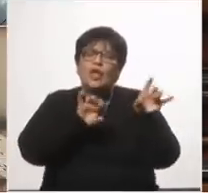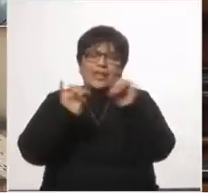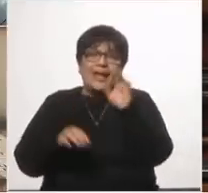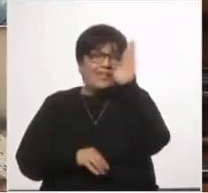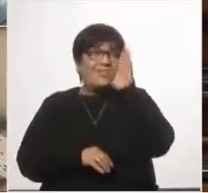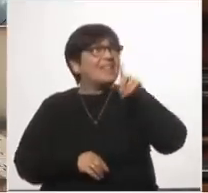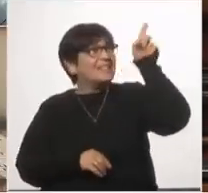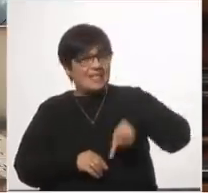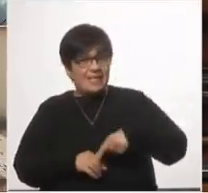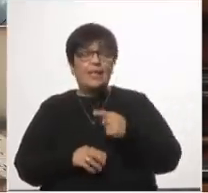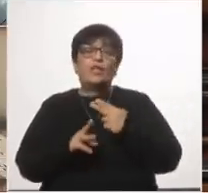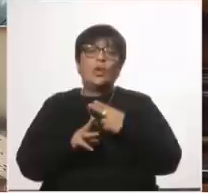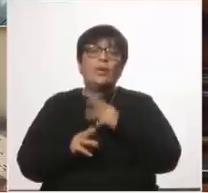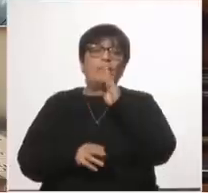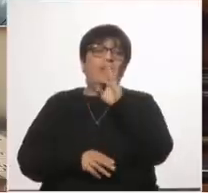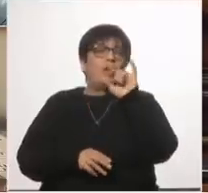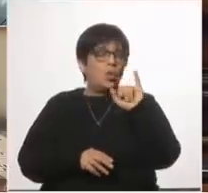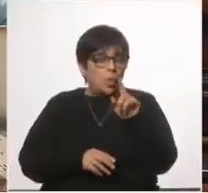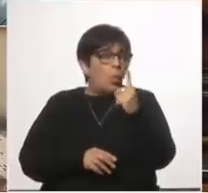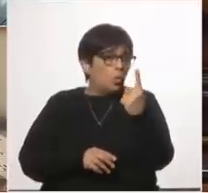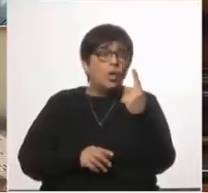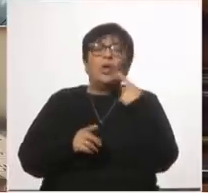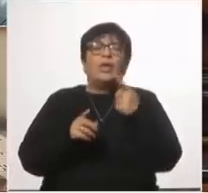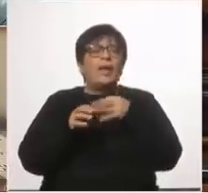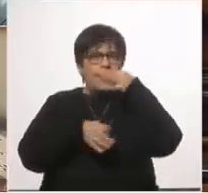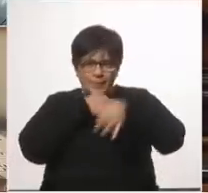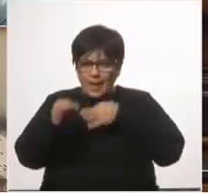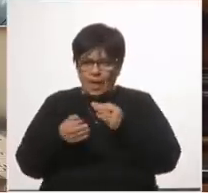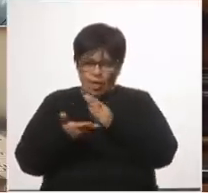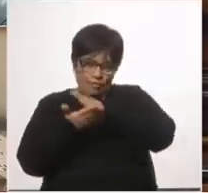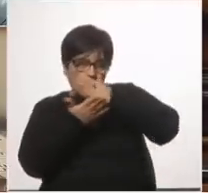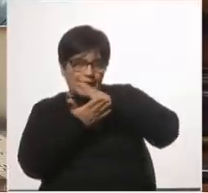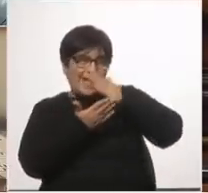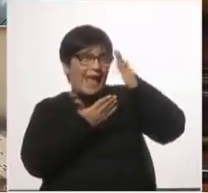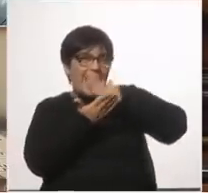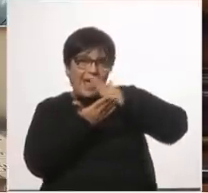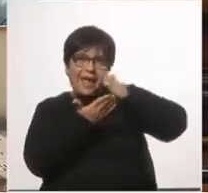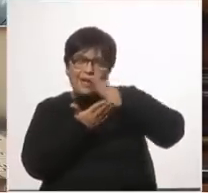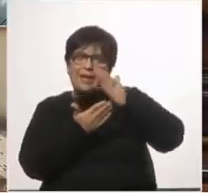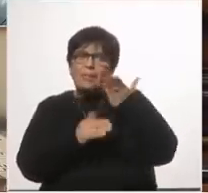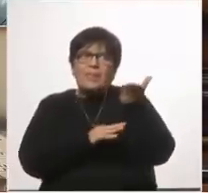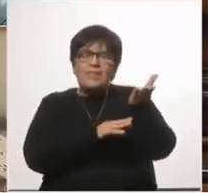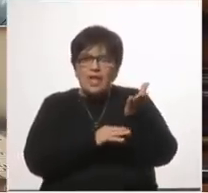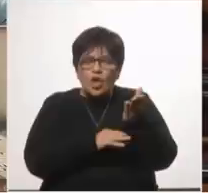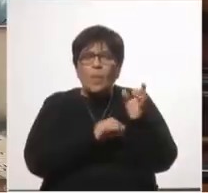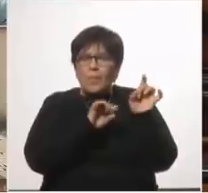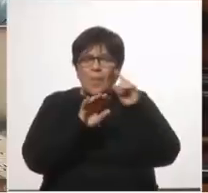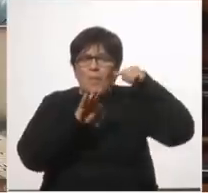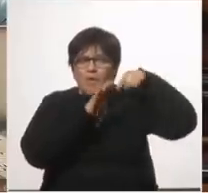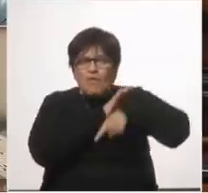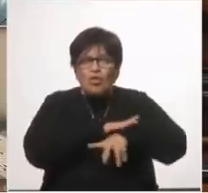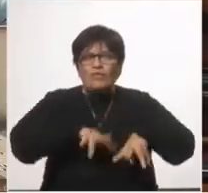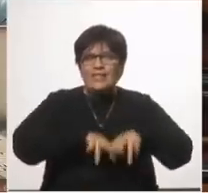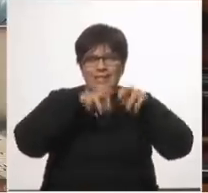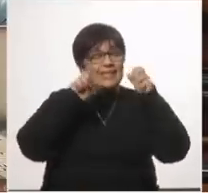preguntamos por qué no implementaron una vigilancia molecular extensiva en los departamentos de frontera en febrero del 2021 solicitado y reclamado